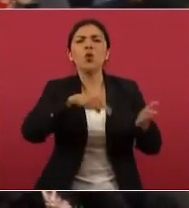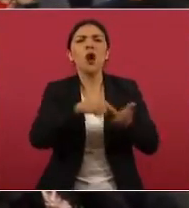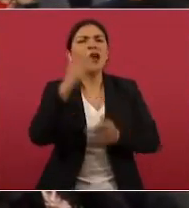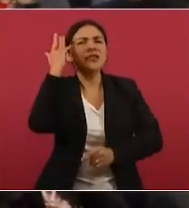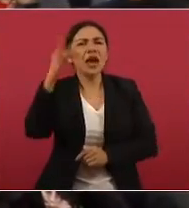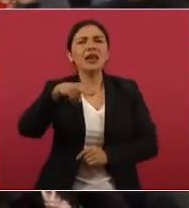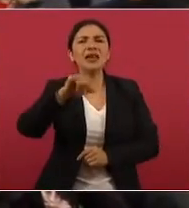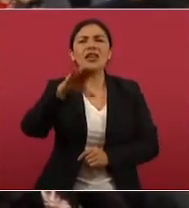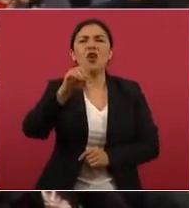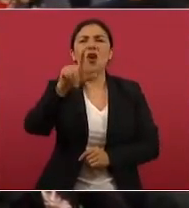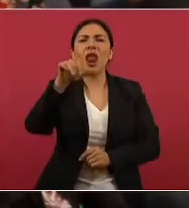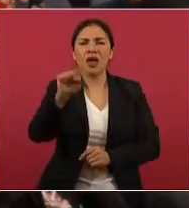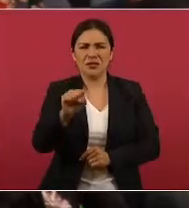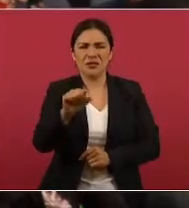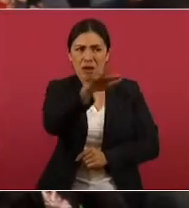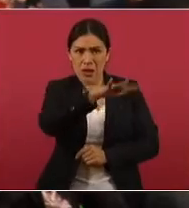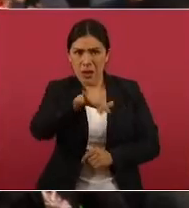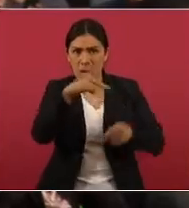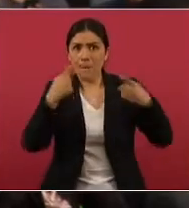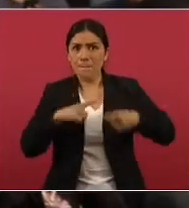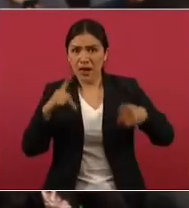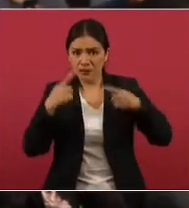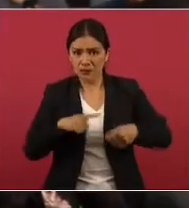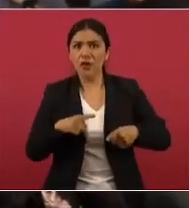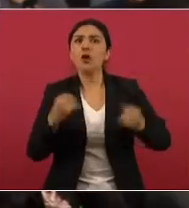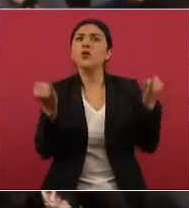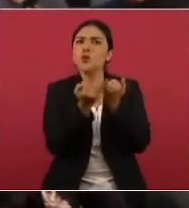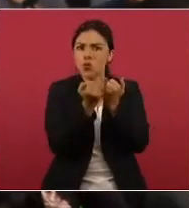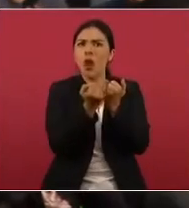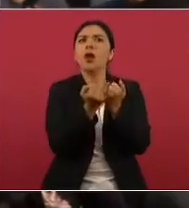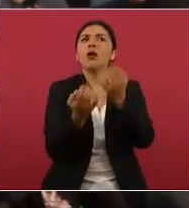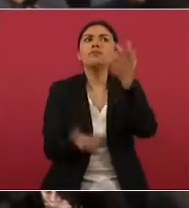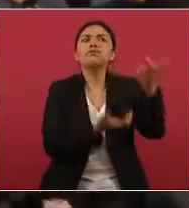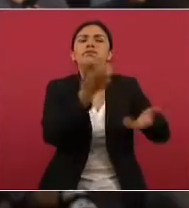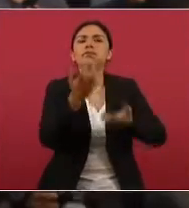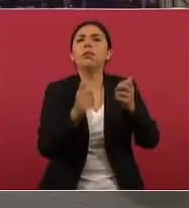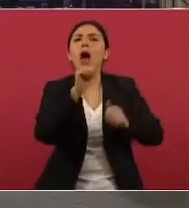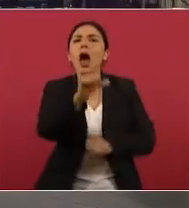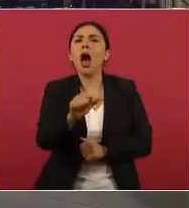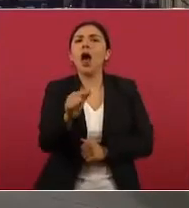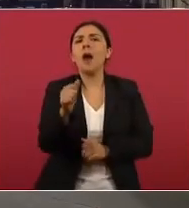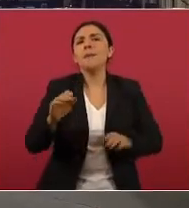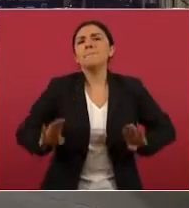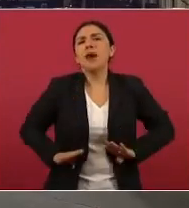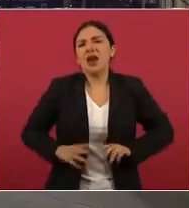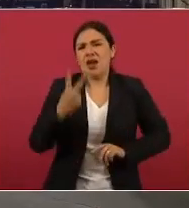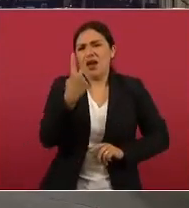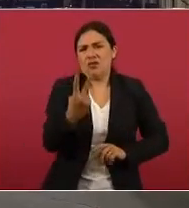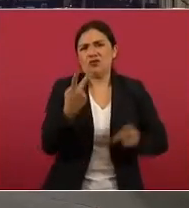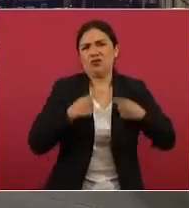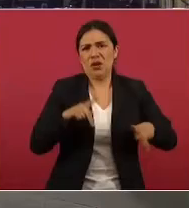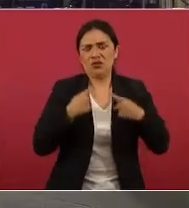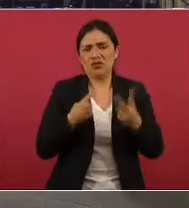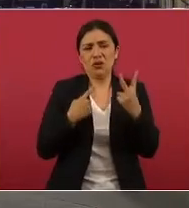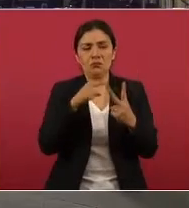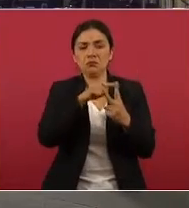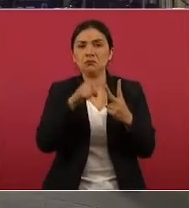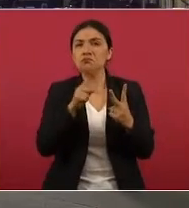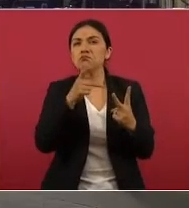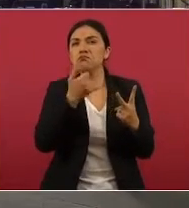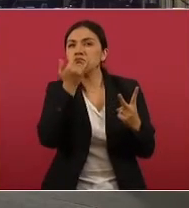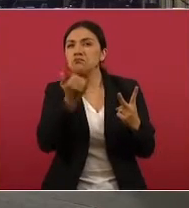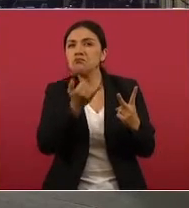Buenos Aires, vecinos también cometieron el linchamiento de una pareja, también señalados como supuestos